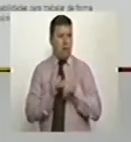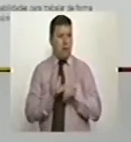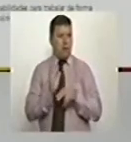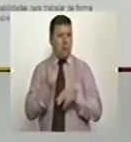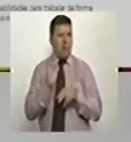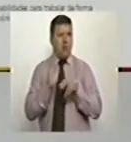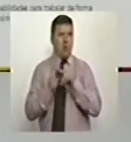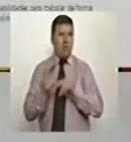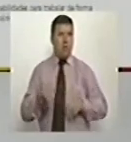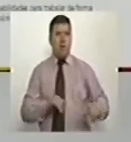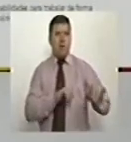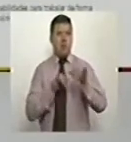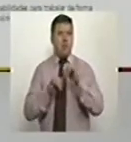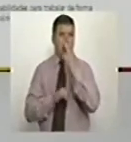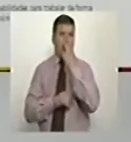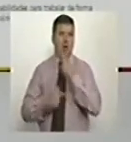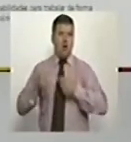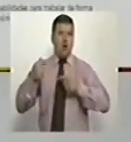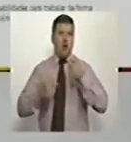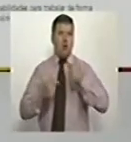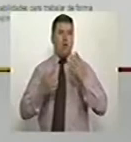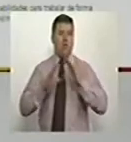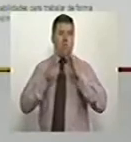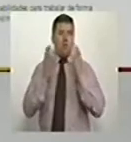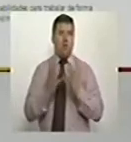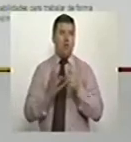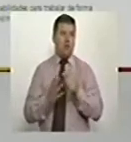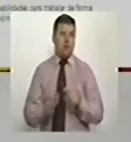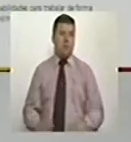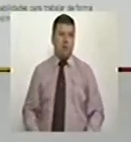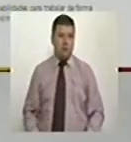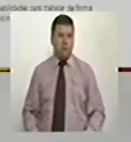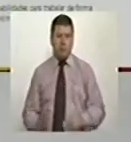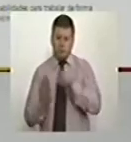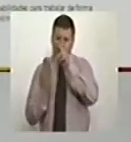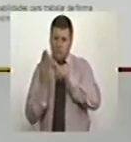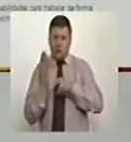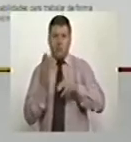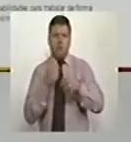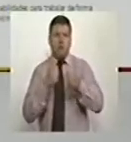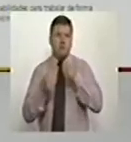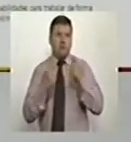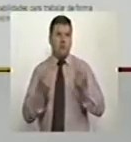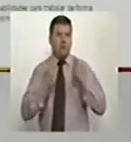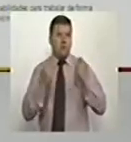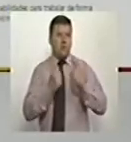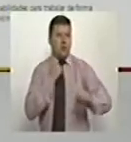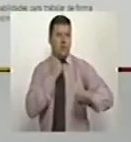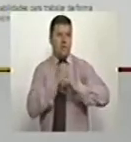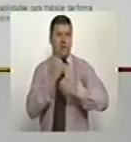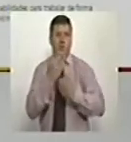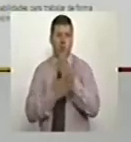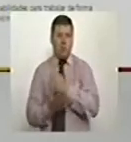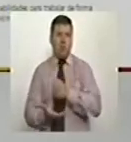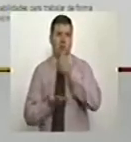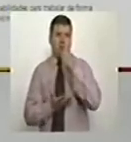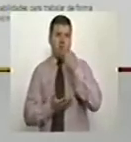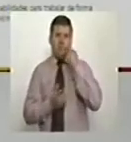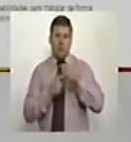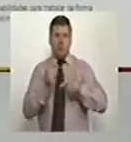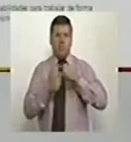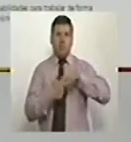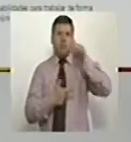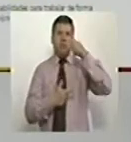estándares para poder ser competitivos en el mercado mundial. Revisión de medios para promover y apoyar nuevos recursos para el